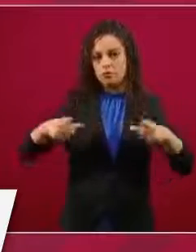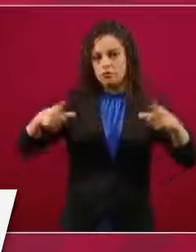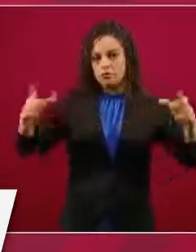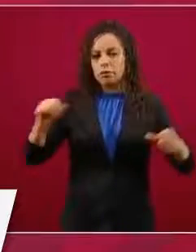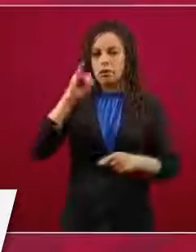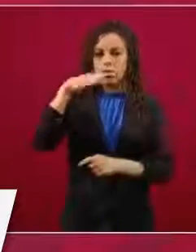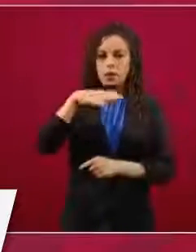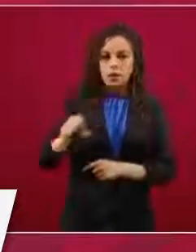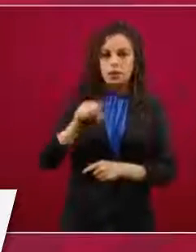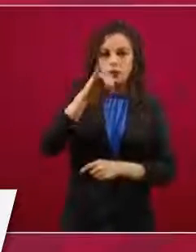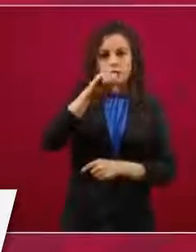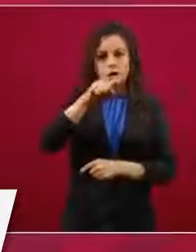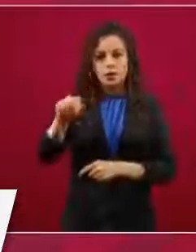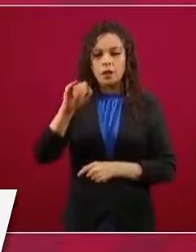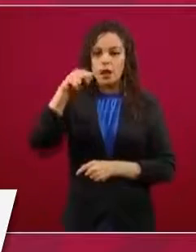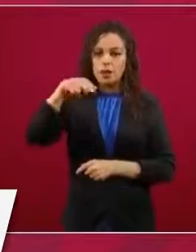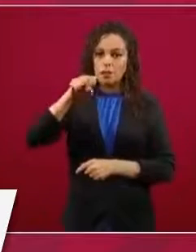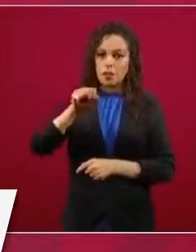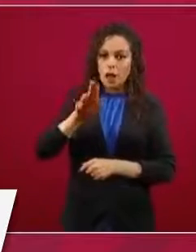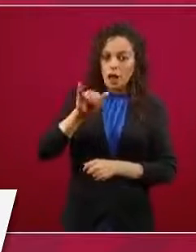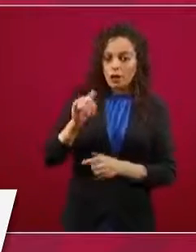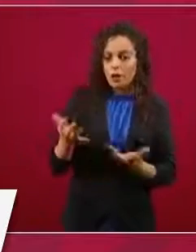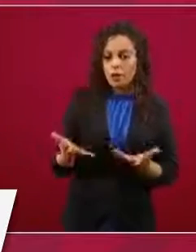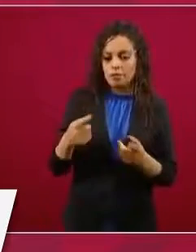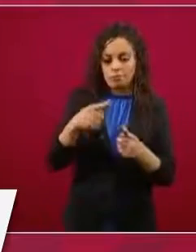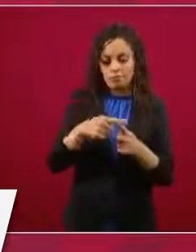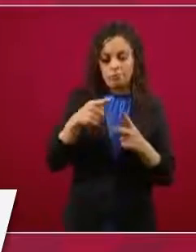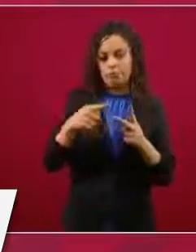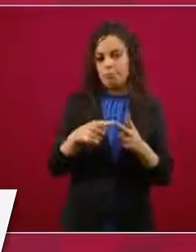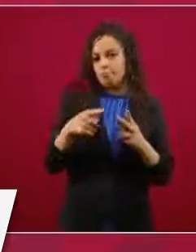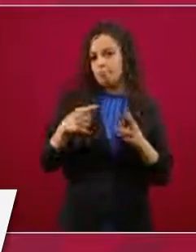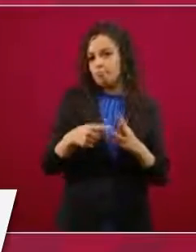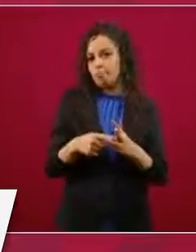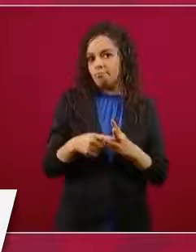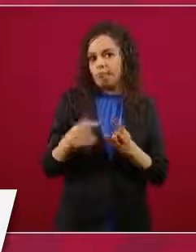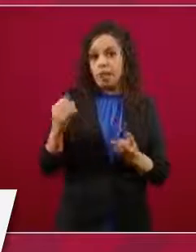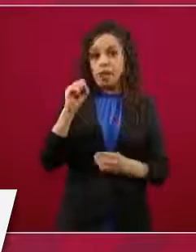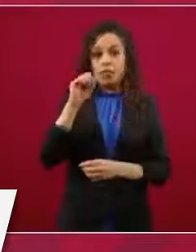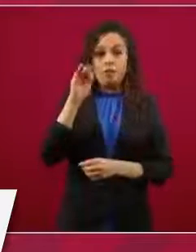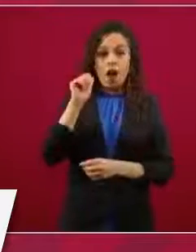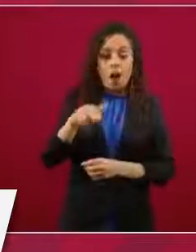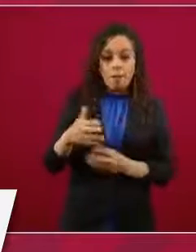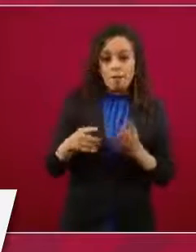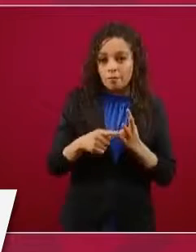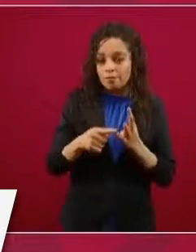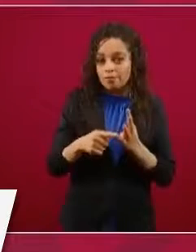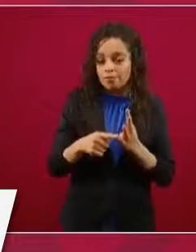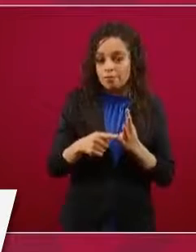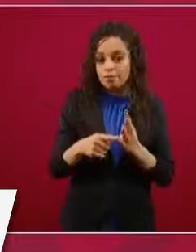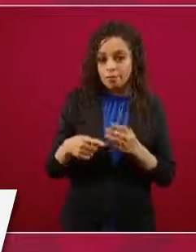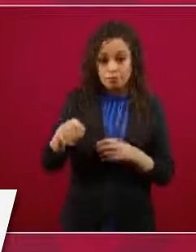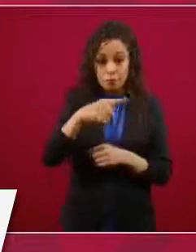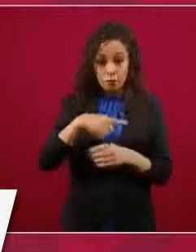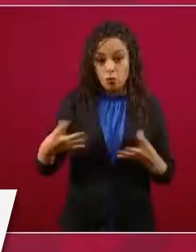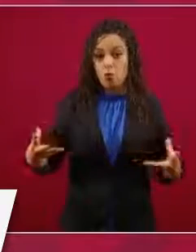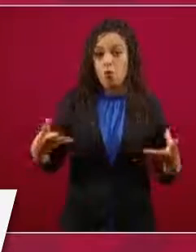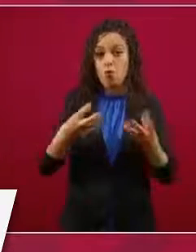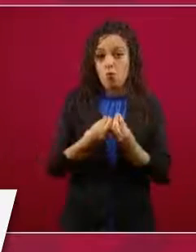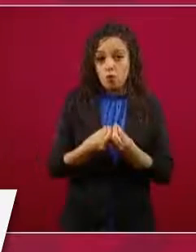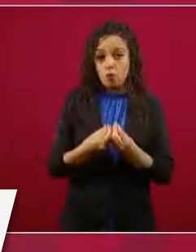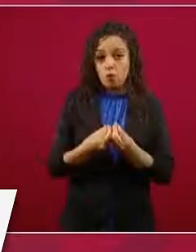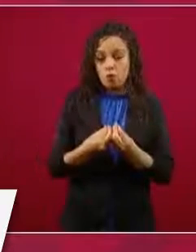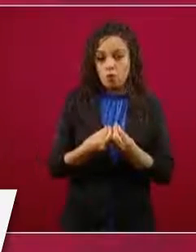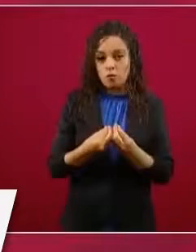sigue creciendo el Insabi, sigue creciendo el ISFAM, todos tenemos que hacer los esfuerzos de crecimiento. Y